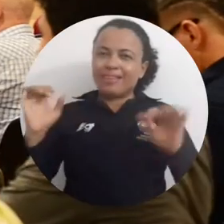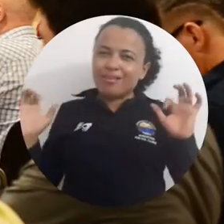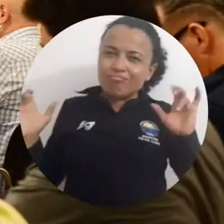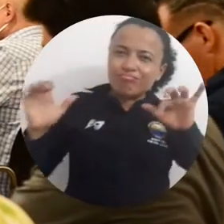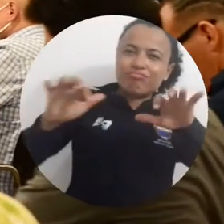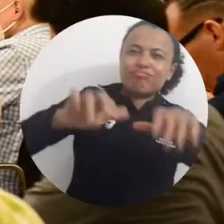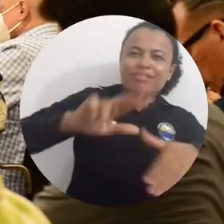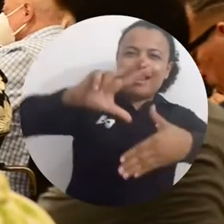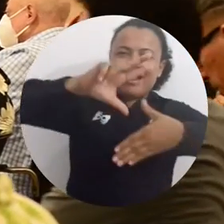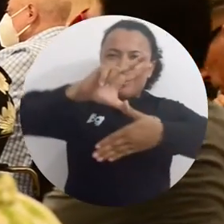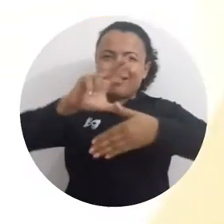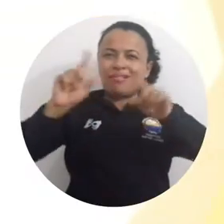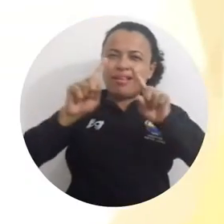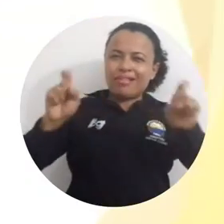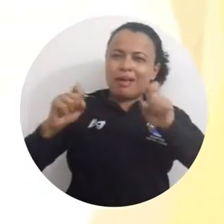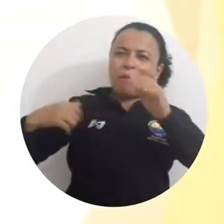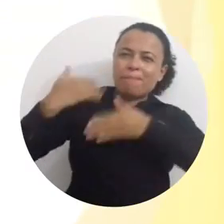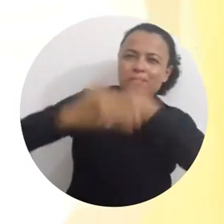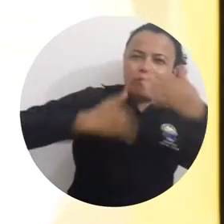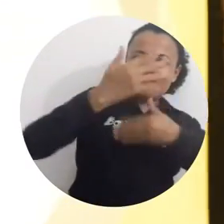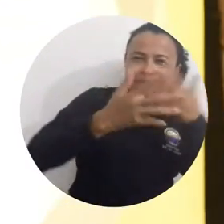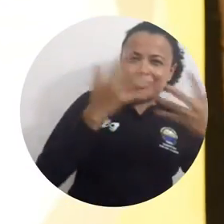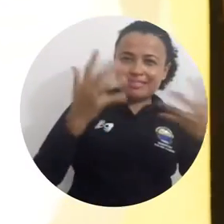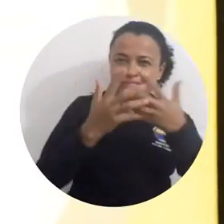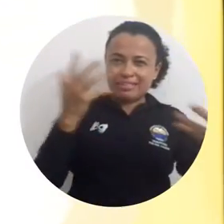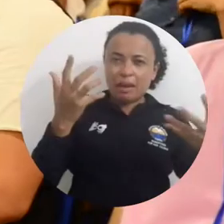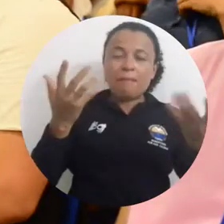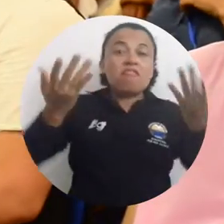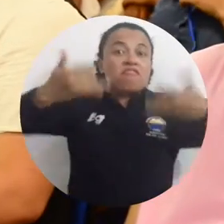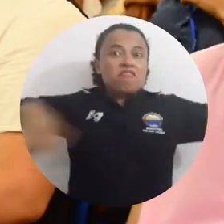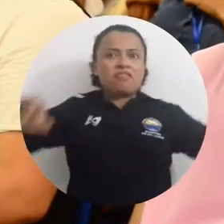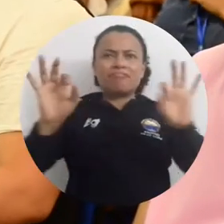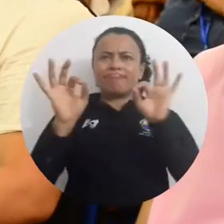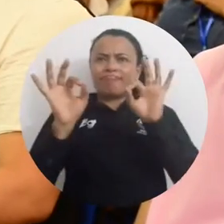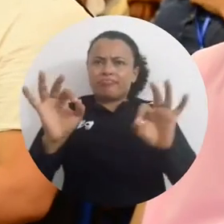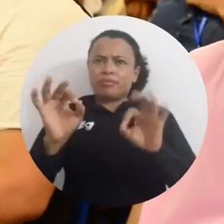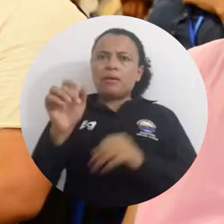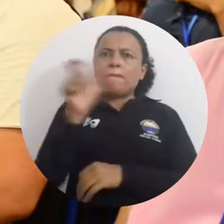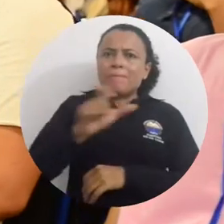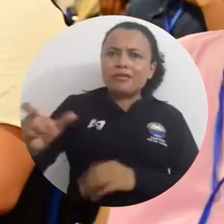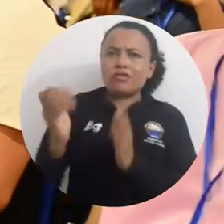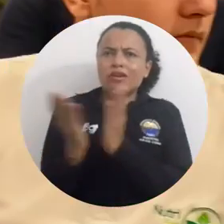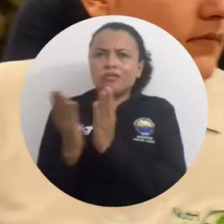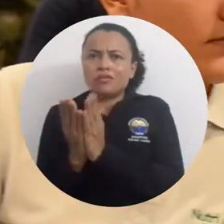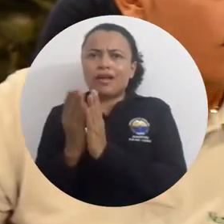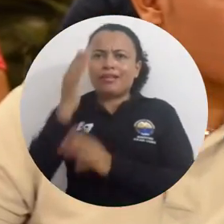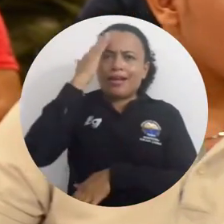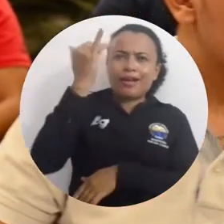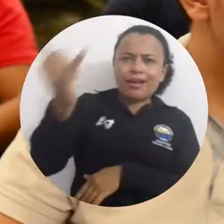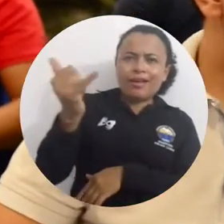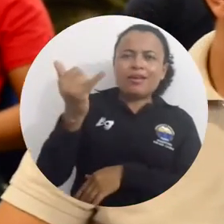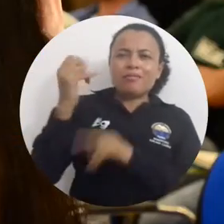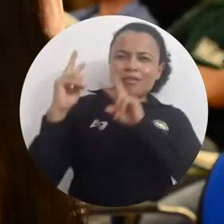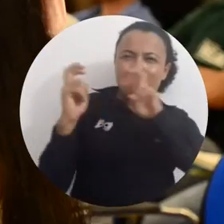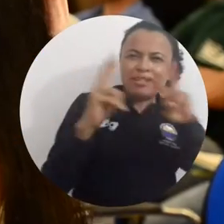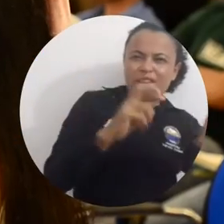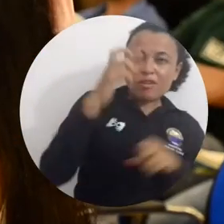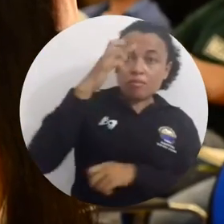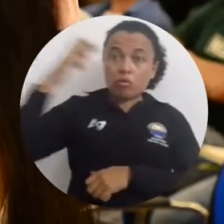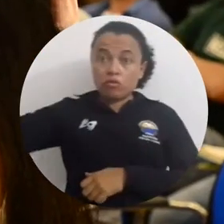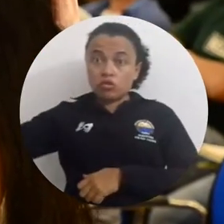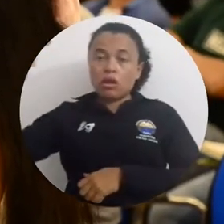De forma exitosa culminó el XX Congreso Latinoamericano de Dinámica de Sistemas en el que estudiantes, académicos,